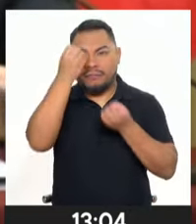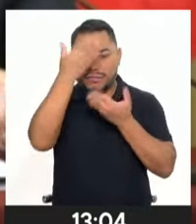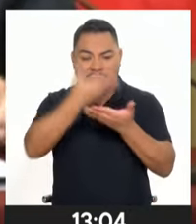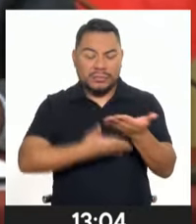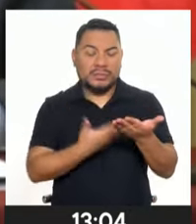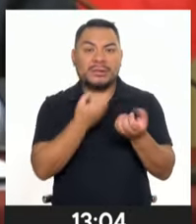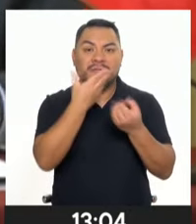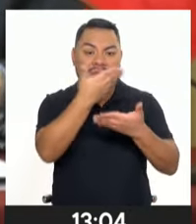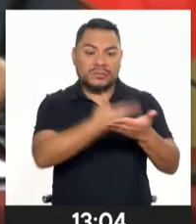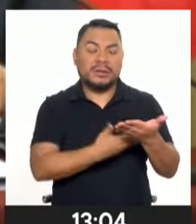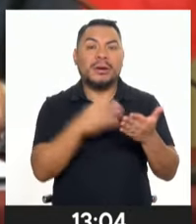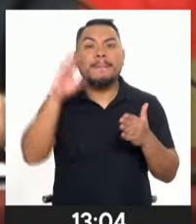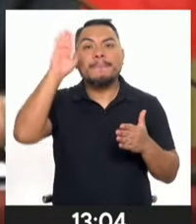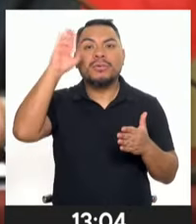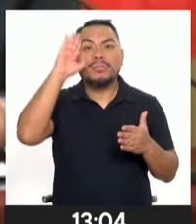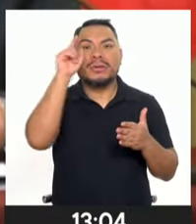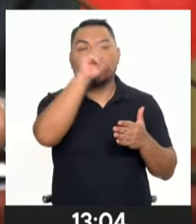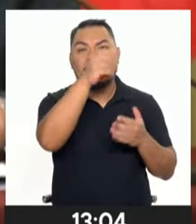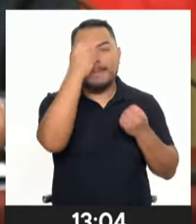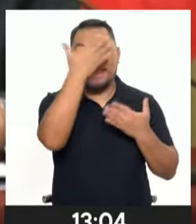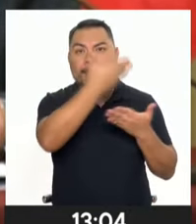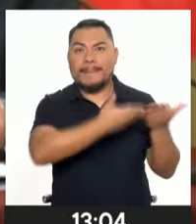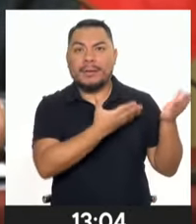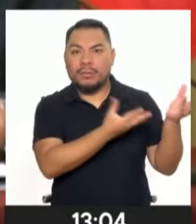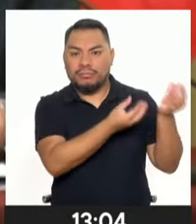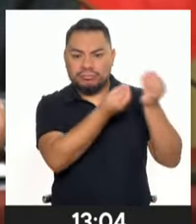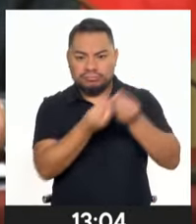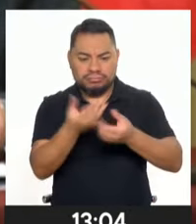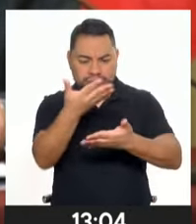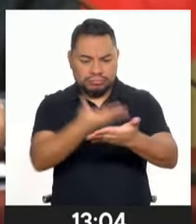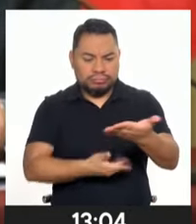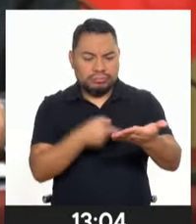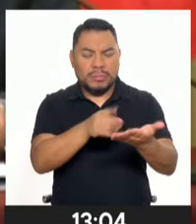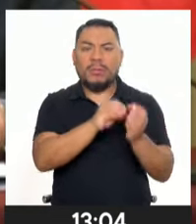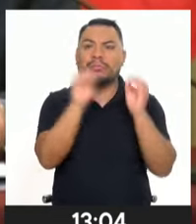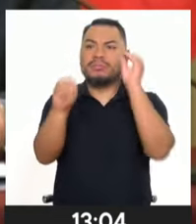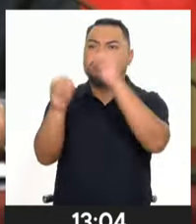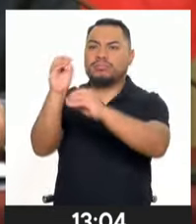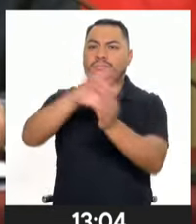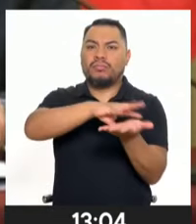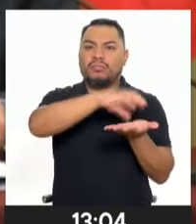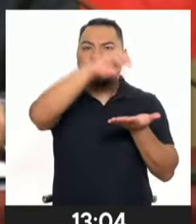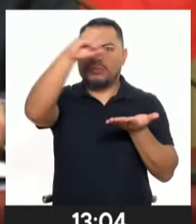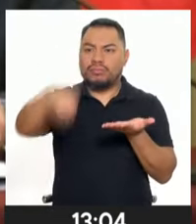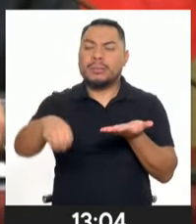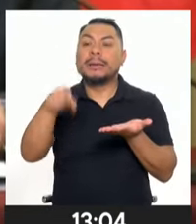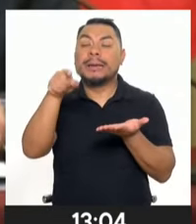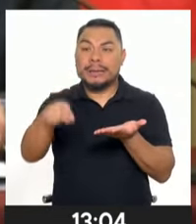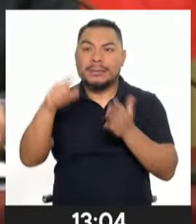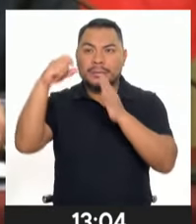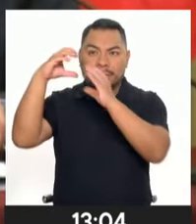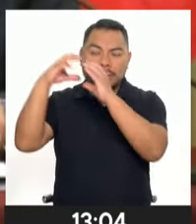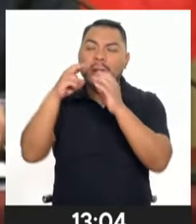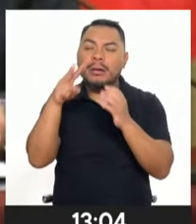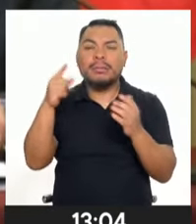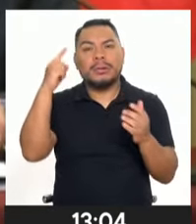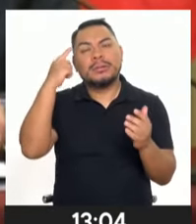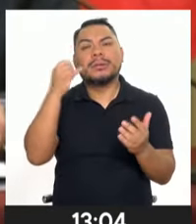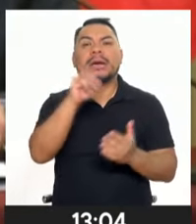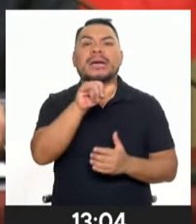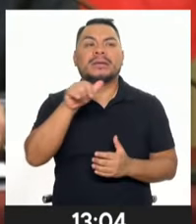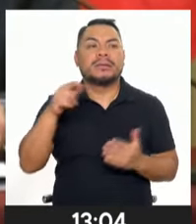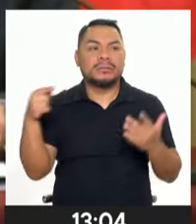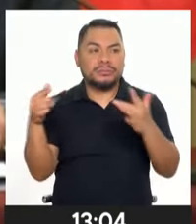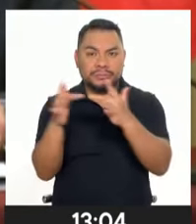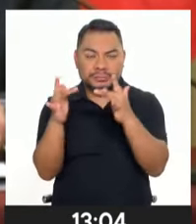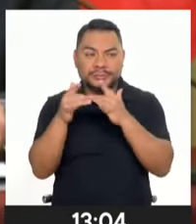de la base de datos de la Policía Nacional, del Ministerio del Interior, de esta relación de más buscados, que es, vuelvo a decirlo, información pública,